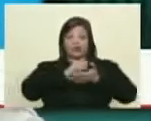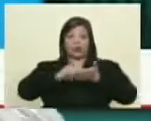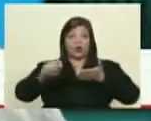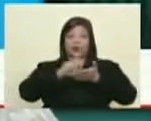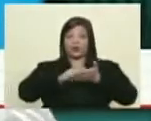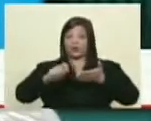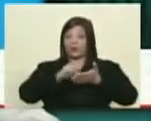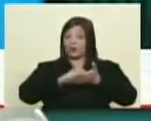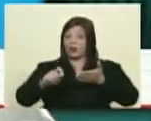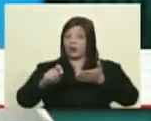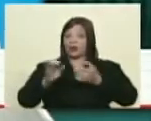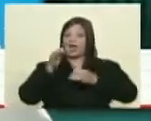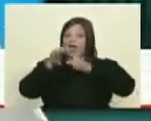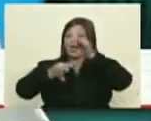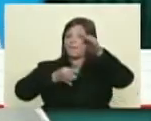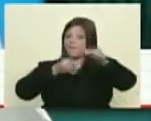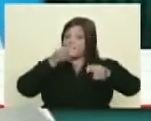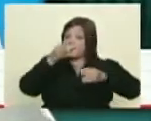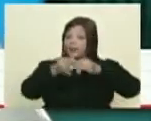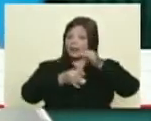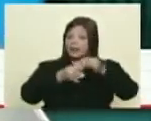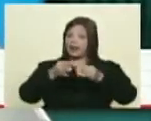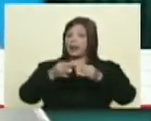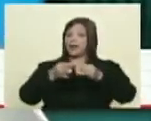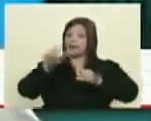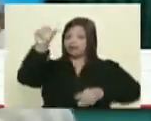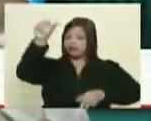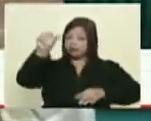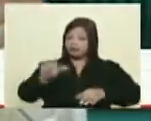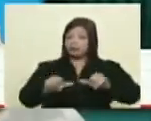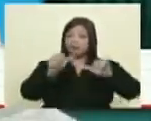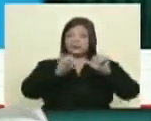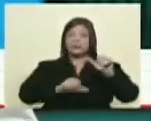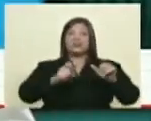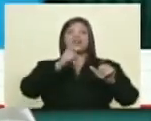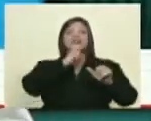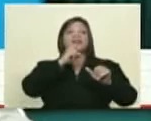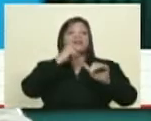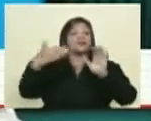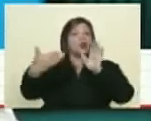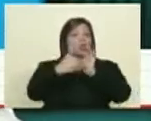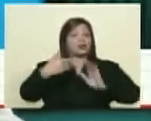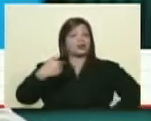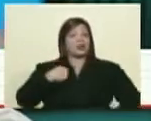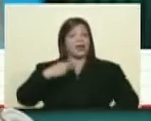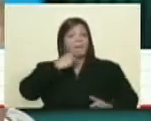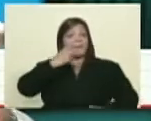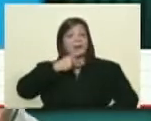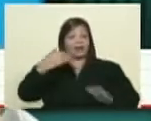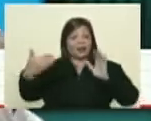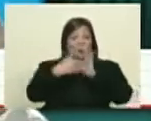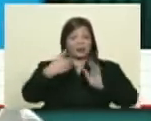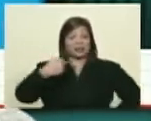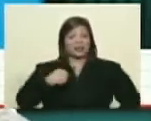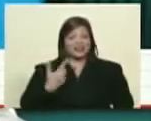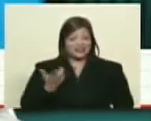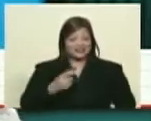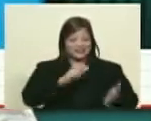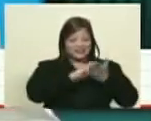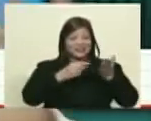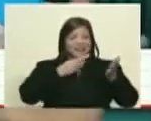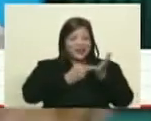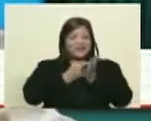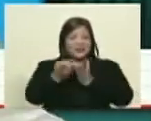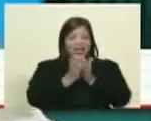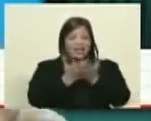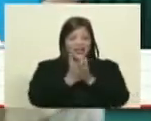con fuentes explicando en donde creo que va a ser difícil desde las propias reglas del periodismo rebatir la fiabilidad de este